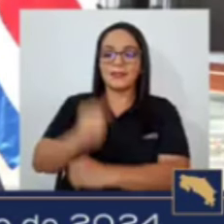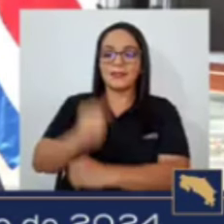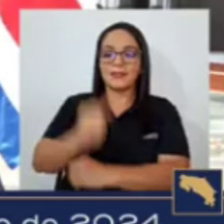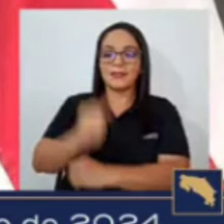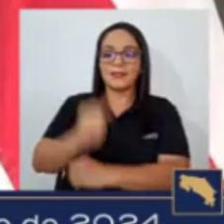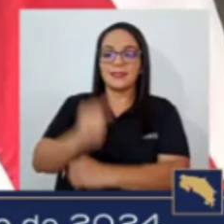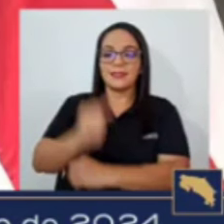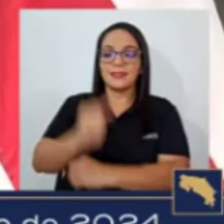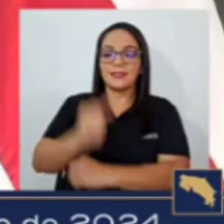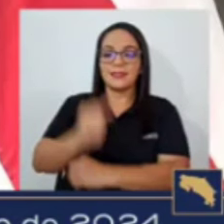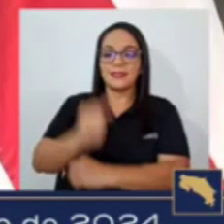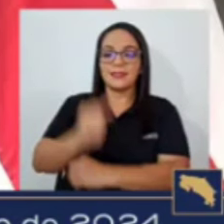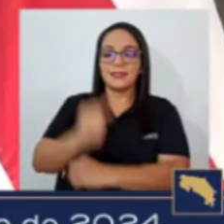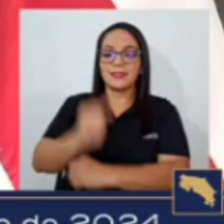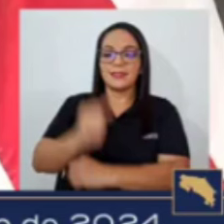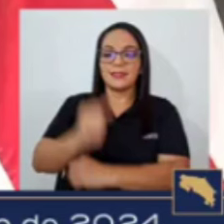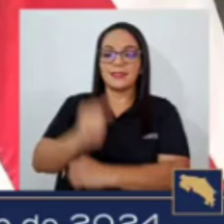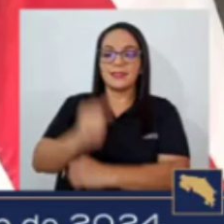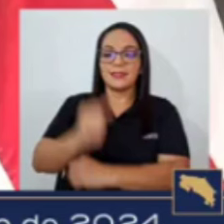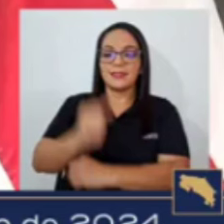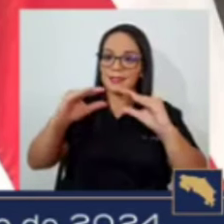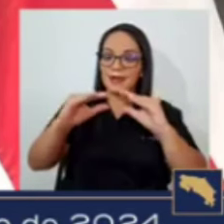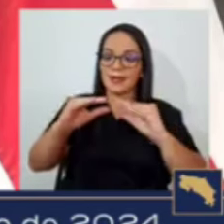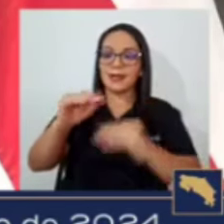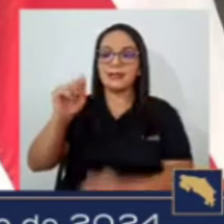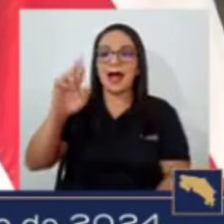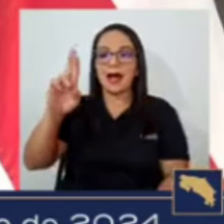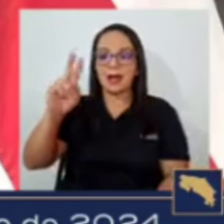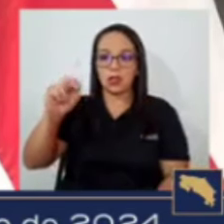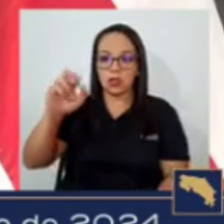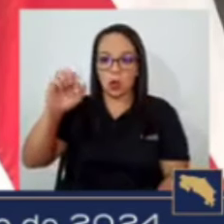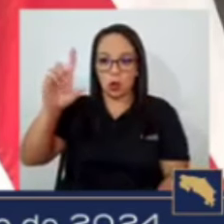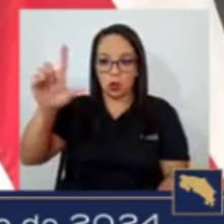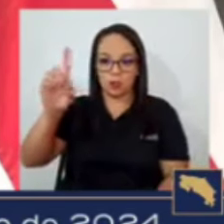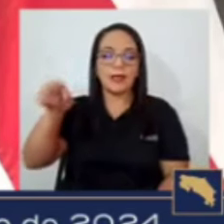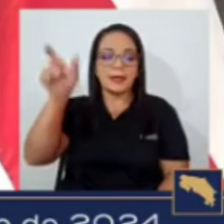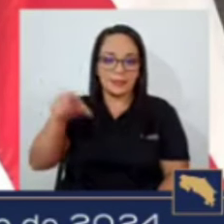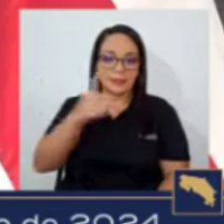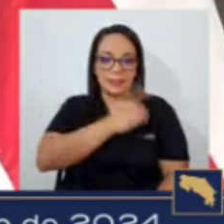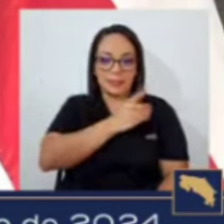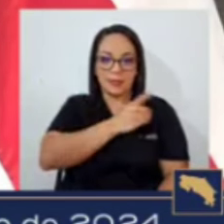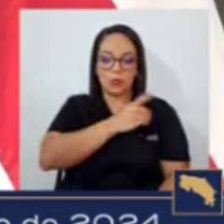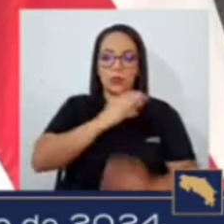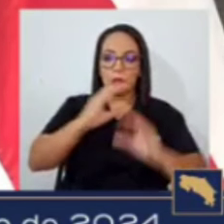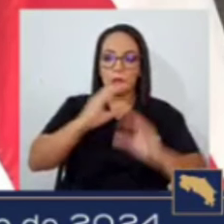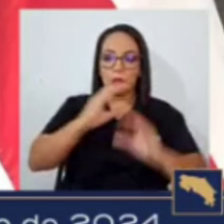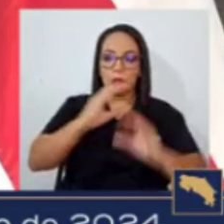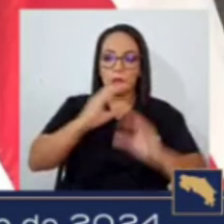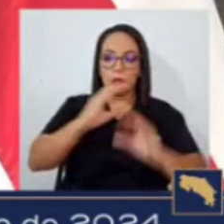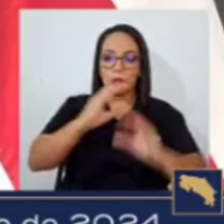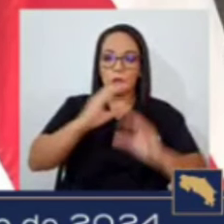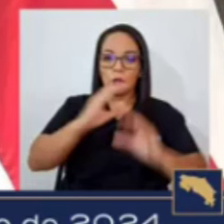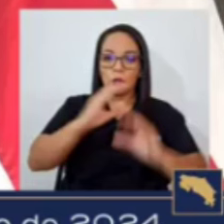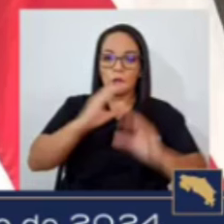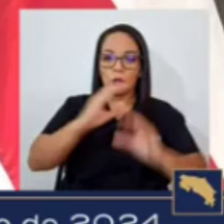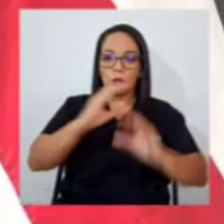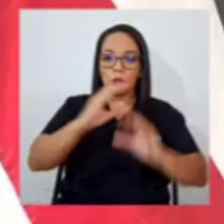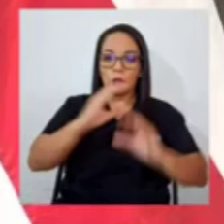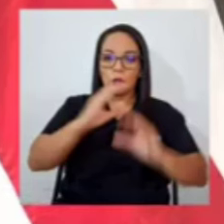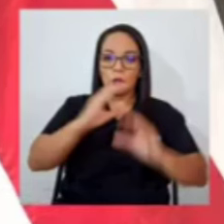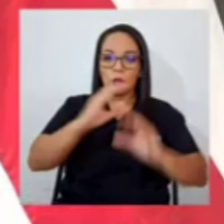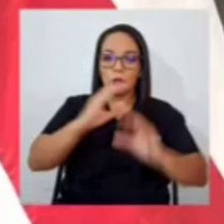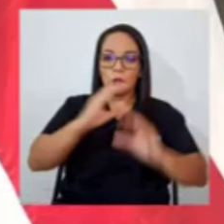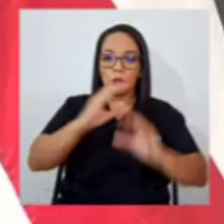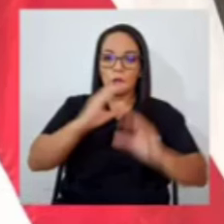Presidente. Muy buenas tardes, don Arnold. Muy buenas tardes, pueblo de Costa Rica. Bienvenidos a los